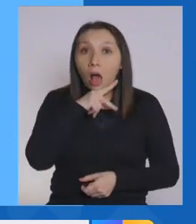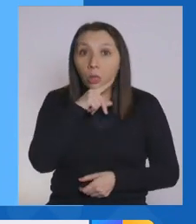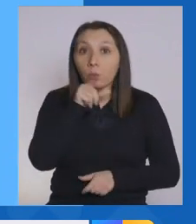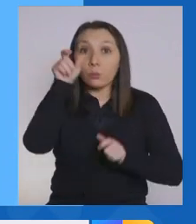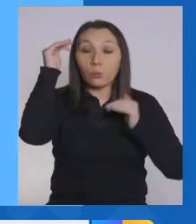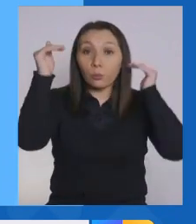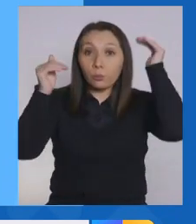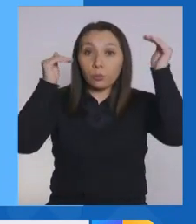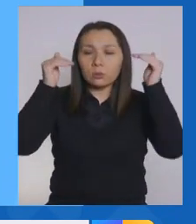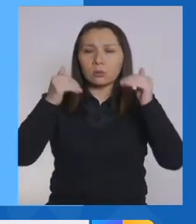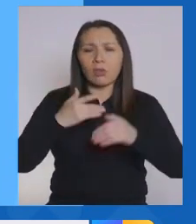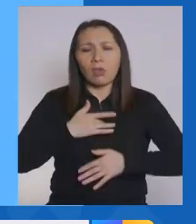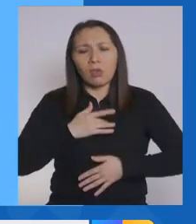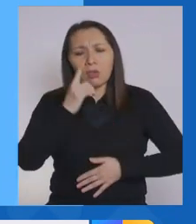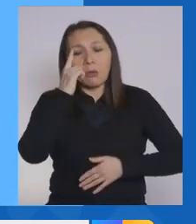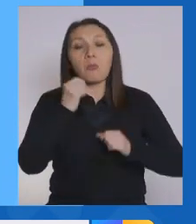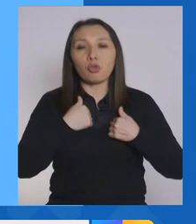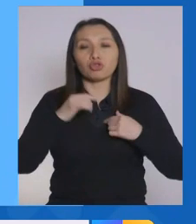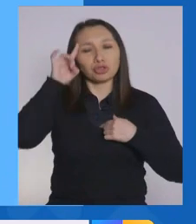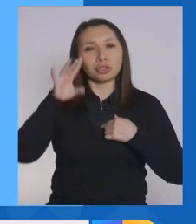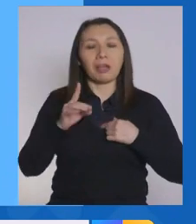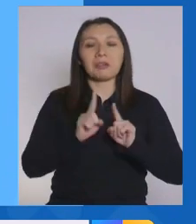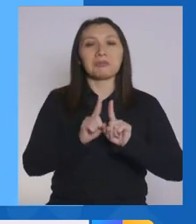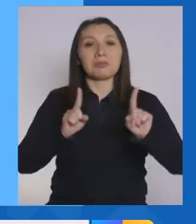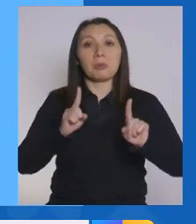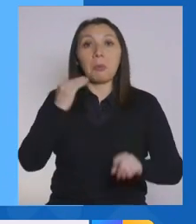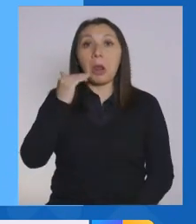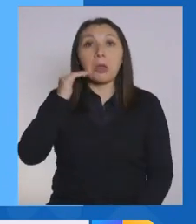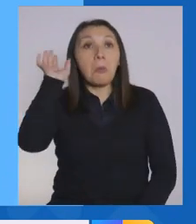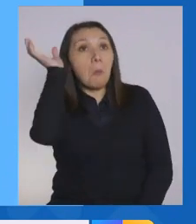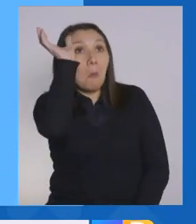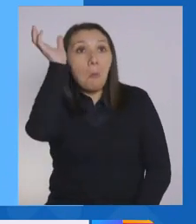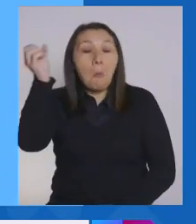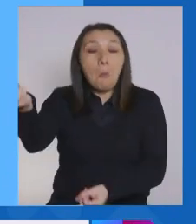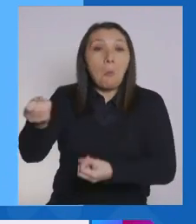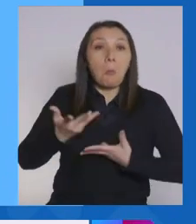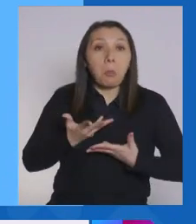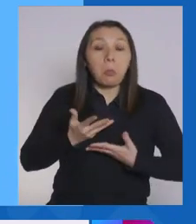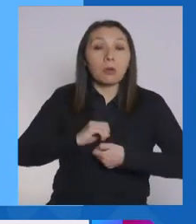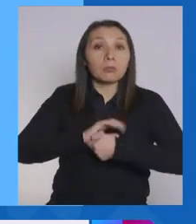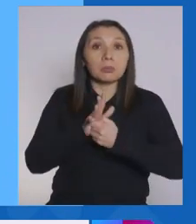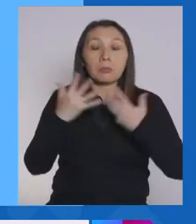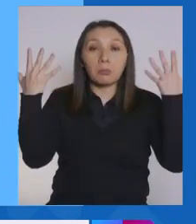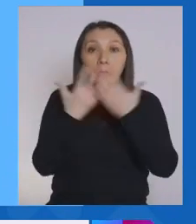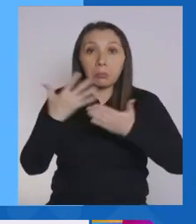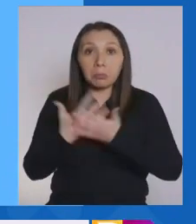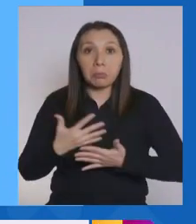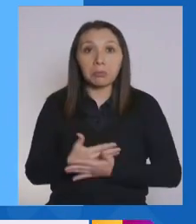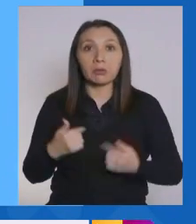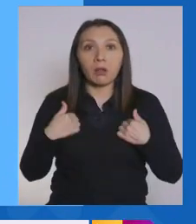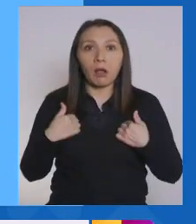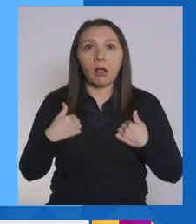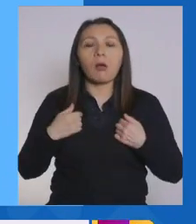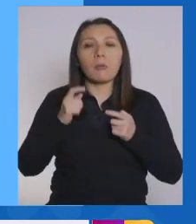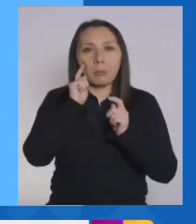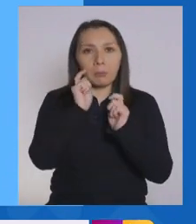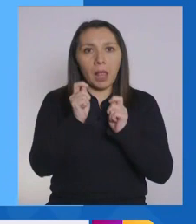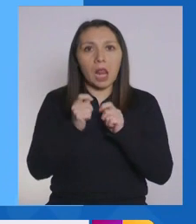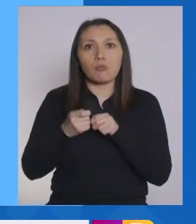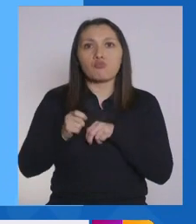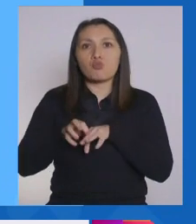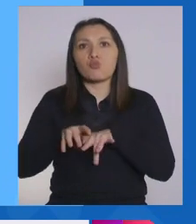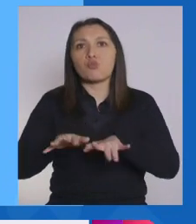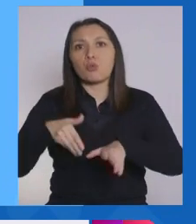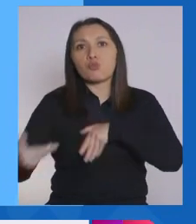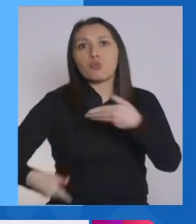posibilidades. Cuando tenemos síntomas, alejarnos, cuidarnos, etc. Pero como los niños a veces no tienen síntomas, tienen un riesgo de contagio mayor